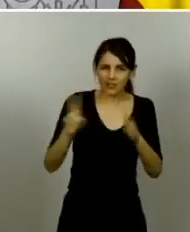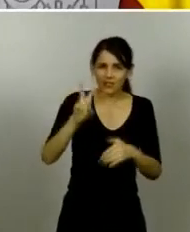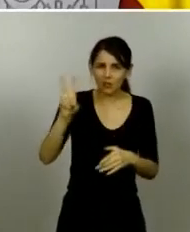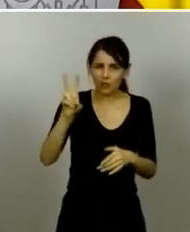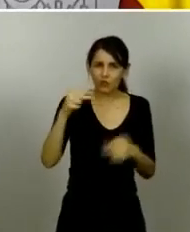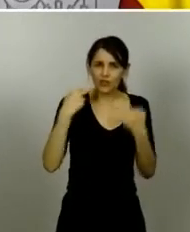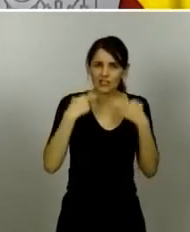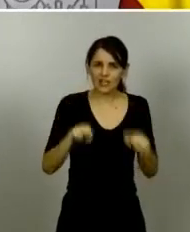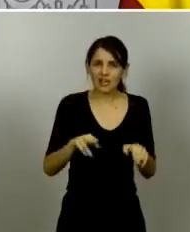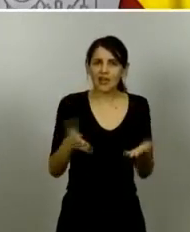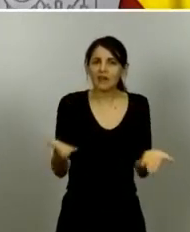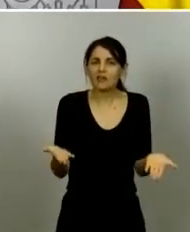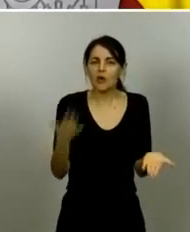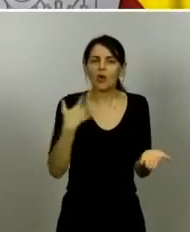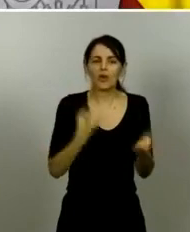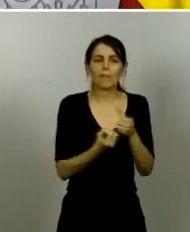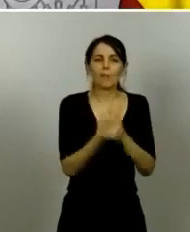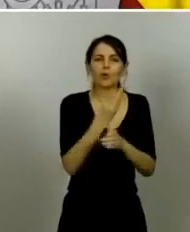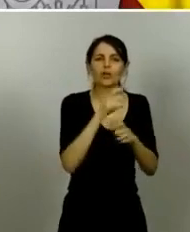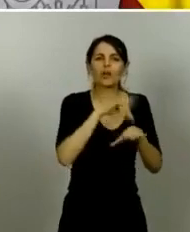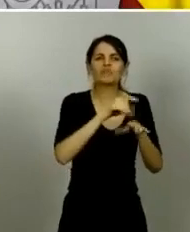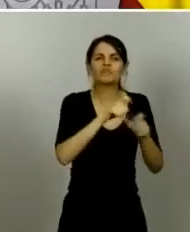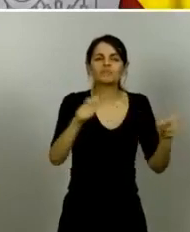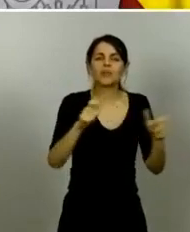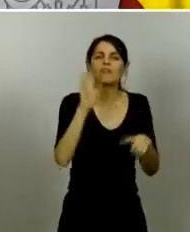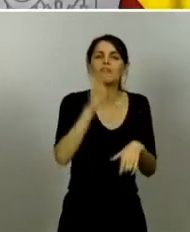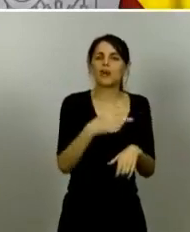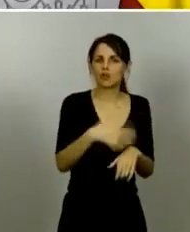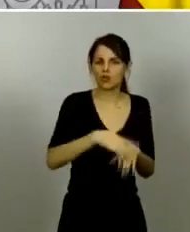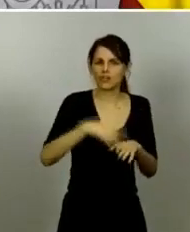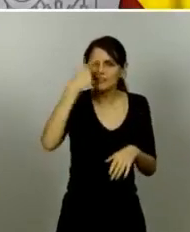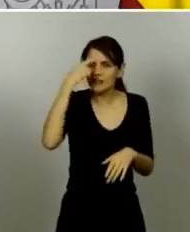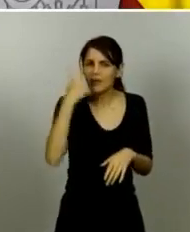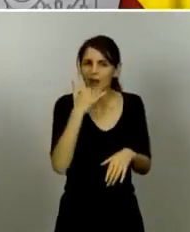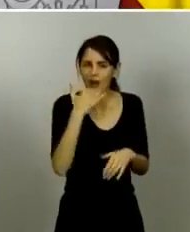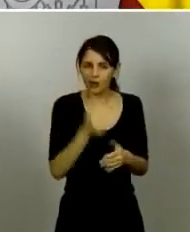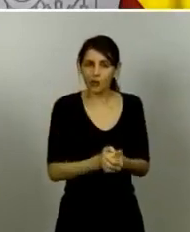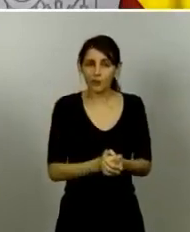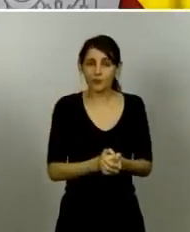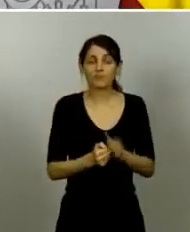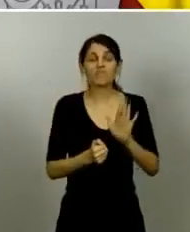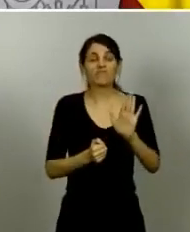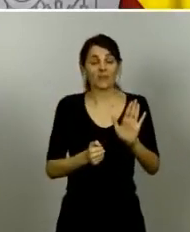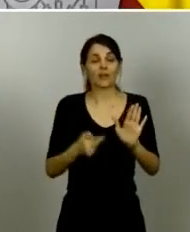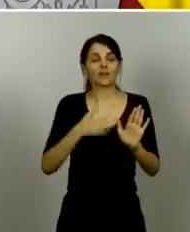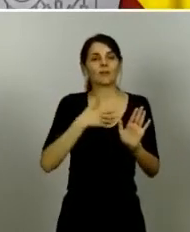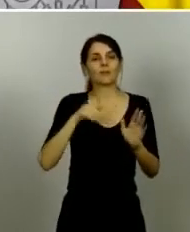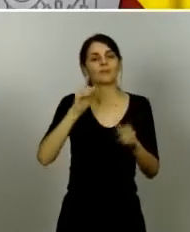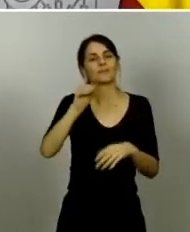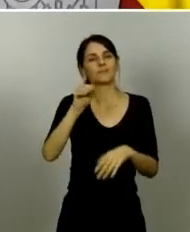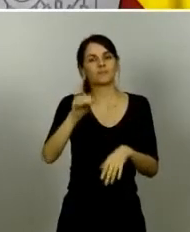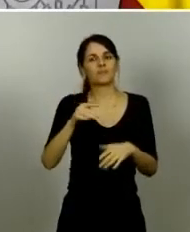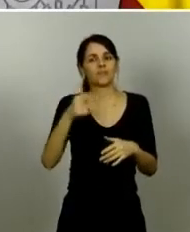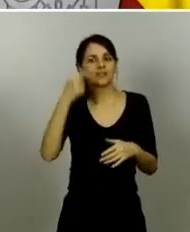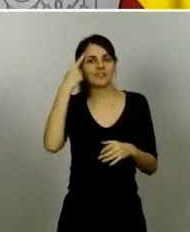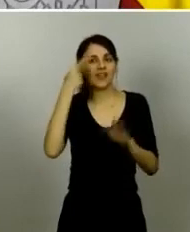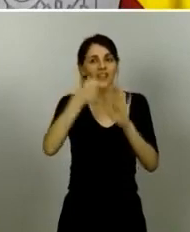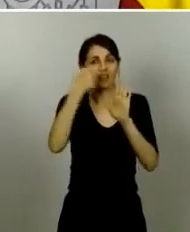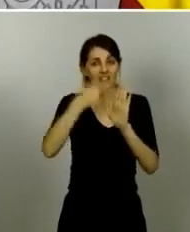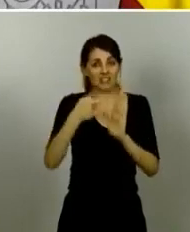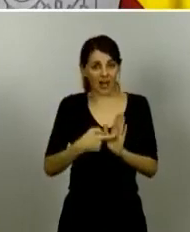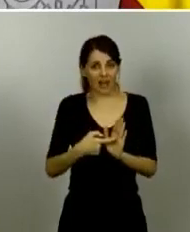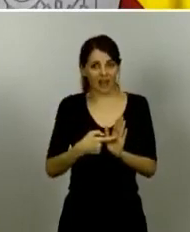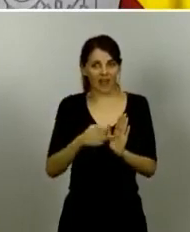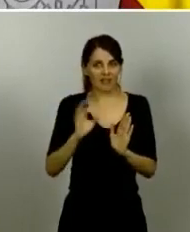origen y ambos se han notado que con el avance de la desescalada los ciudadanos tienen conductas imprudentes y no respetan las normas han